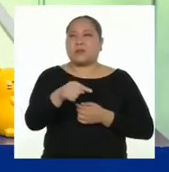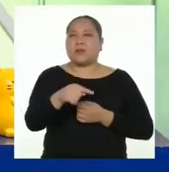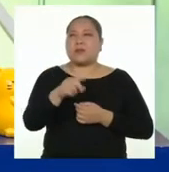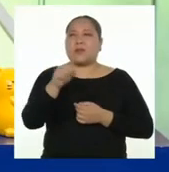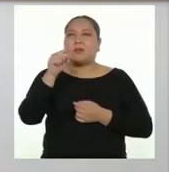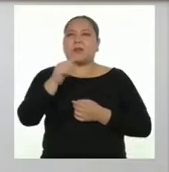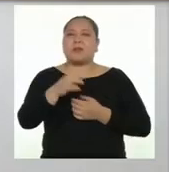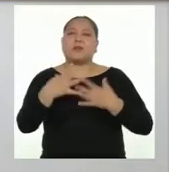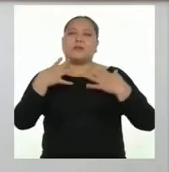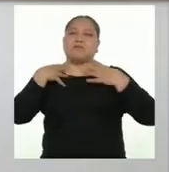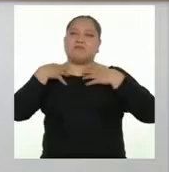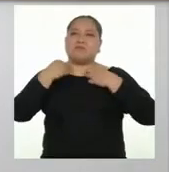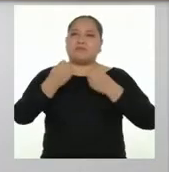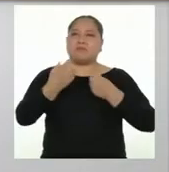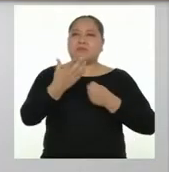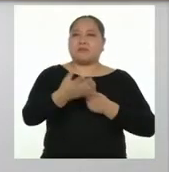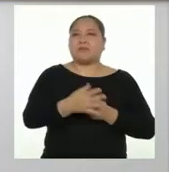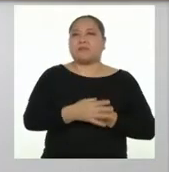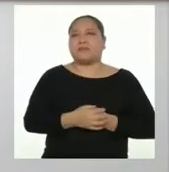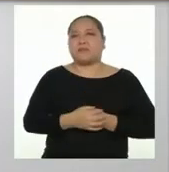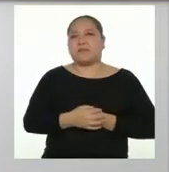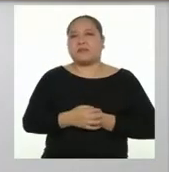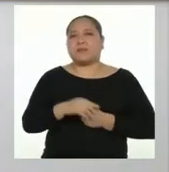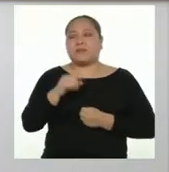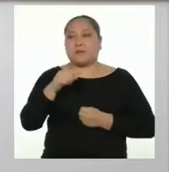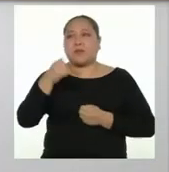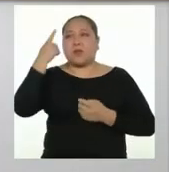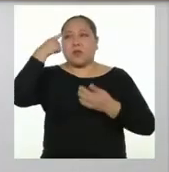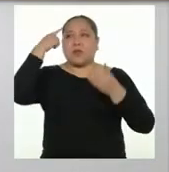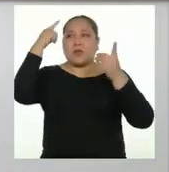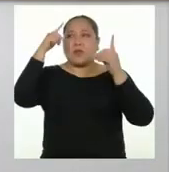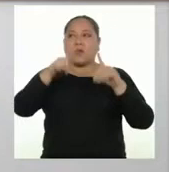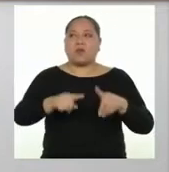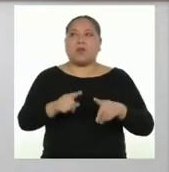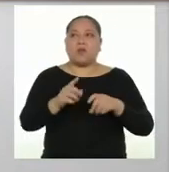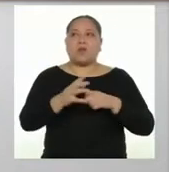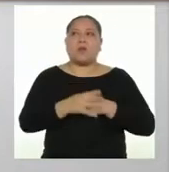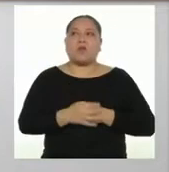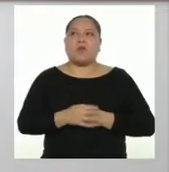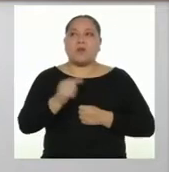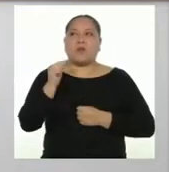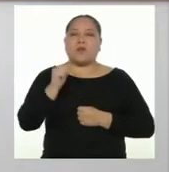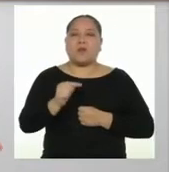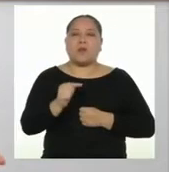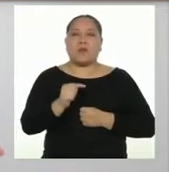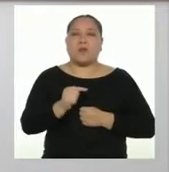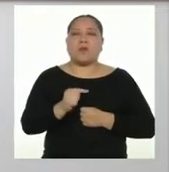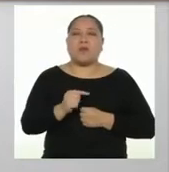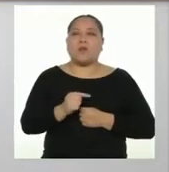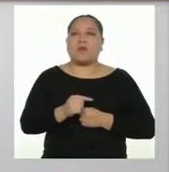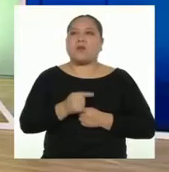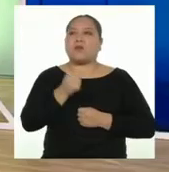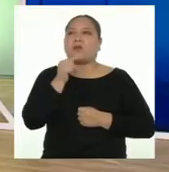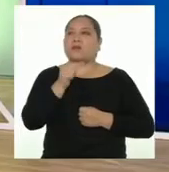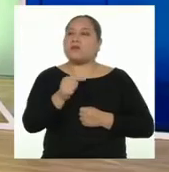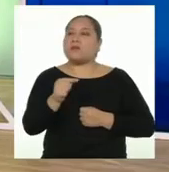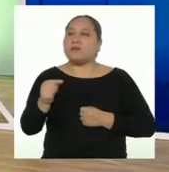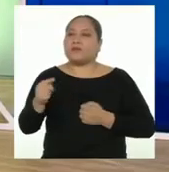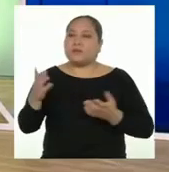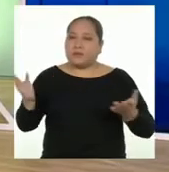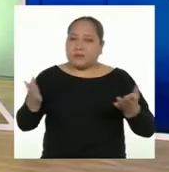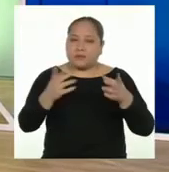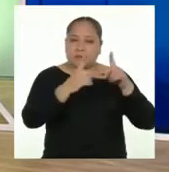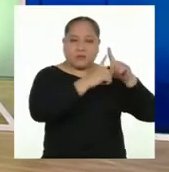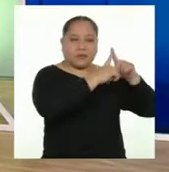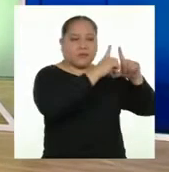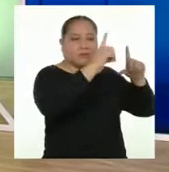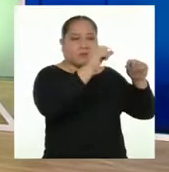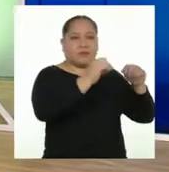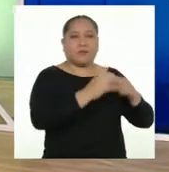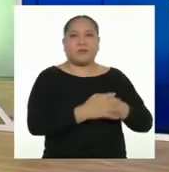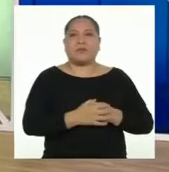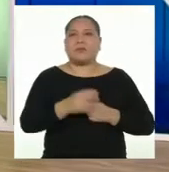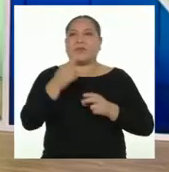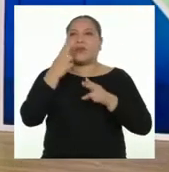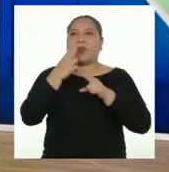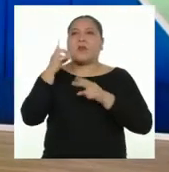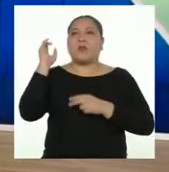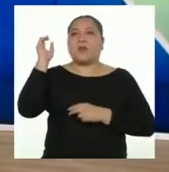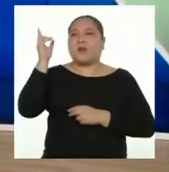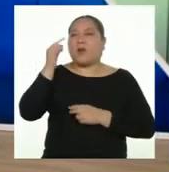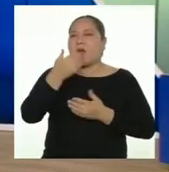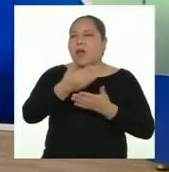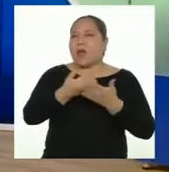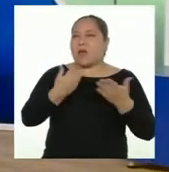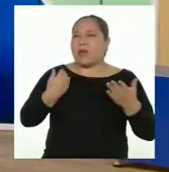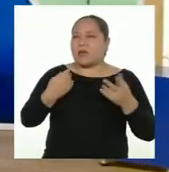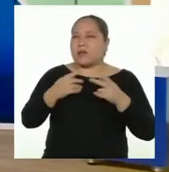mucho más saludable. Bien, estoy de acuerdo. Vamos con el segundo párrafo entonces. Profesora, antes de